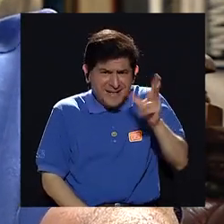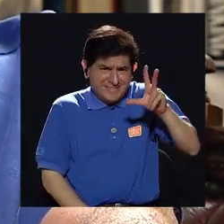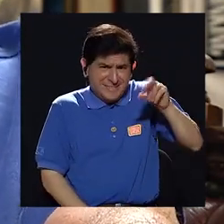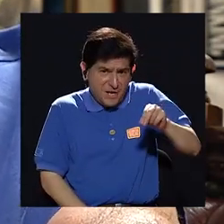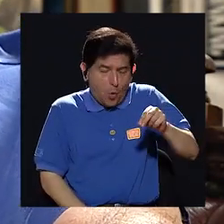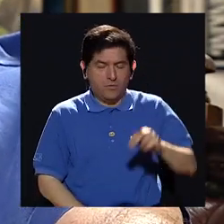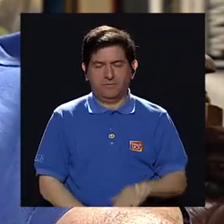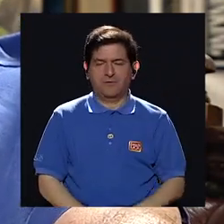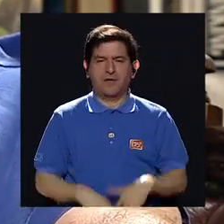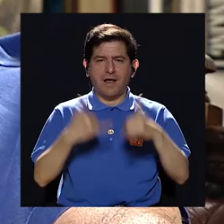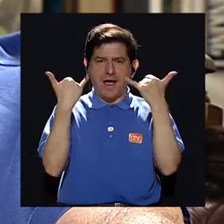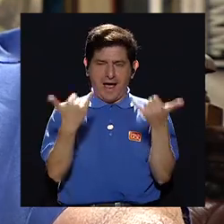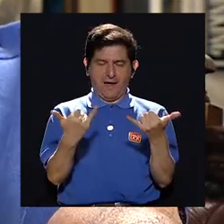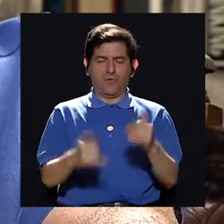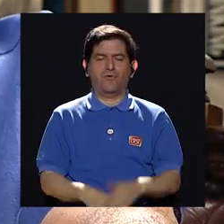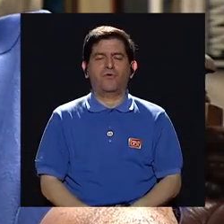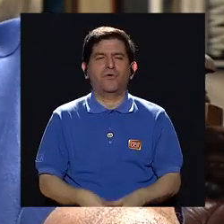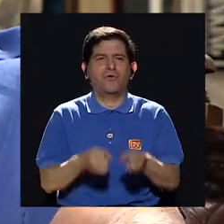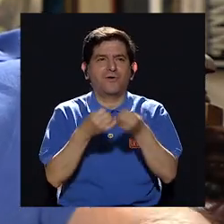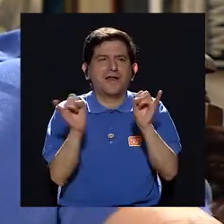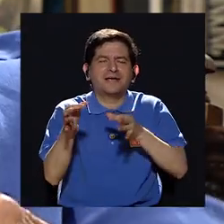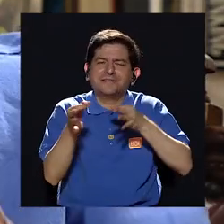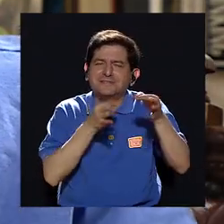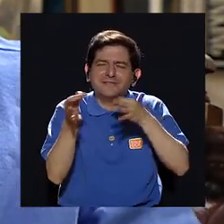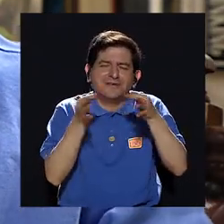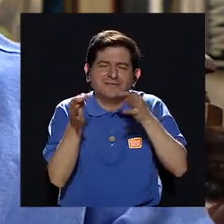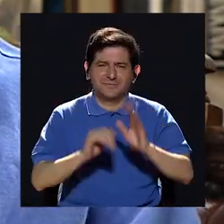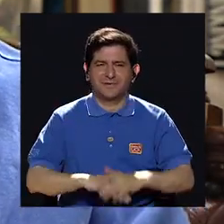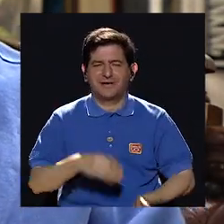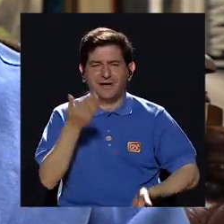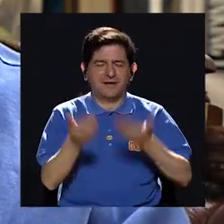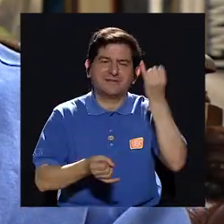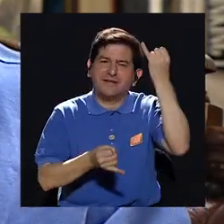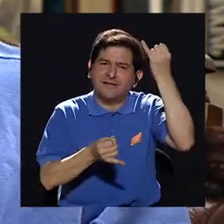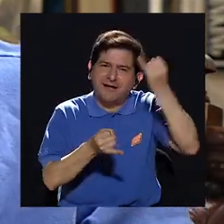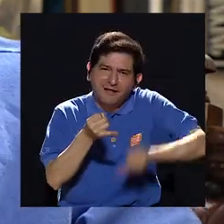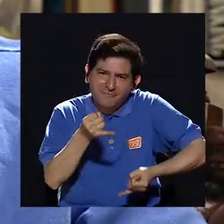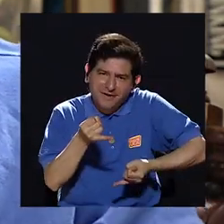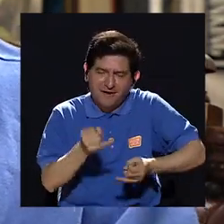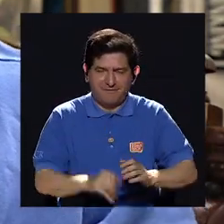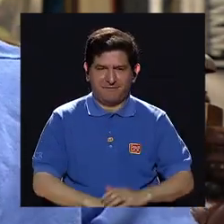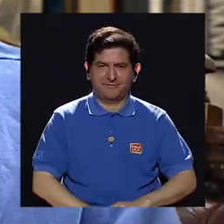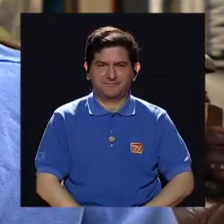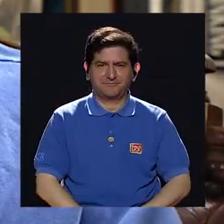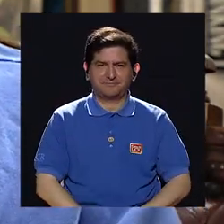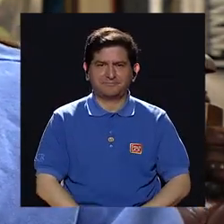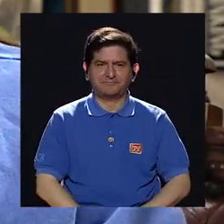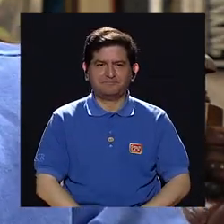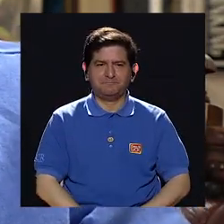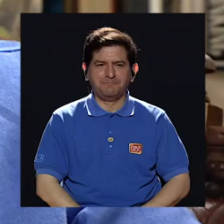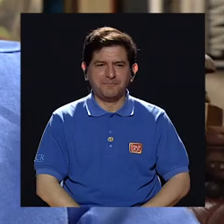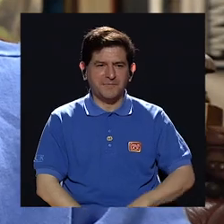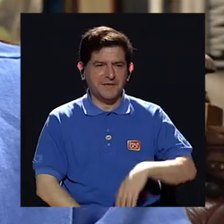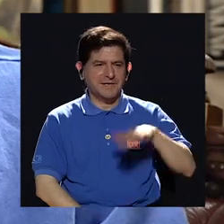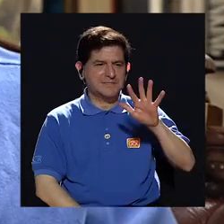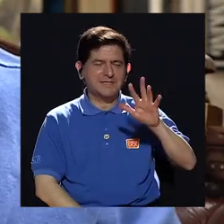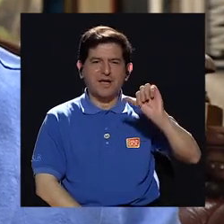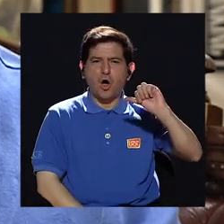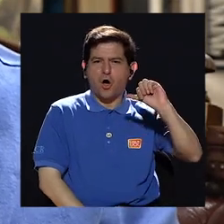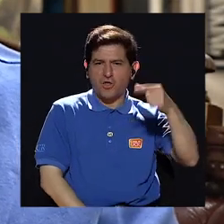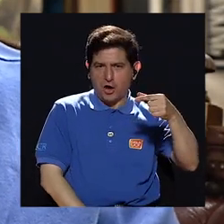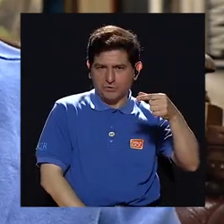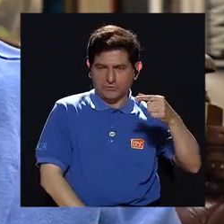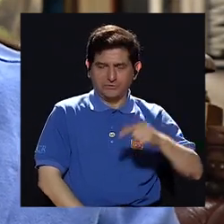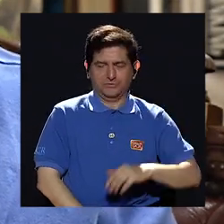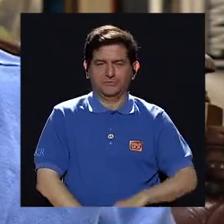ahora sin entrar en mucho detalle al final el 5 de agosto